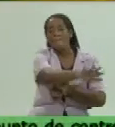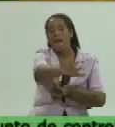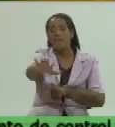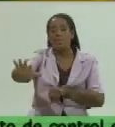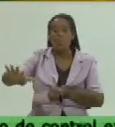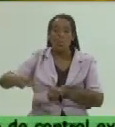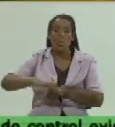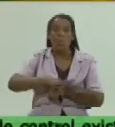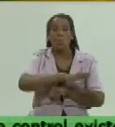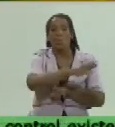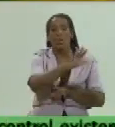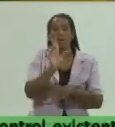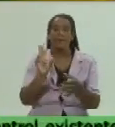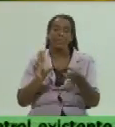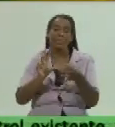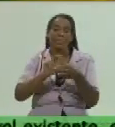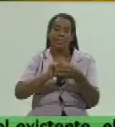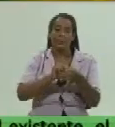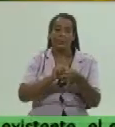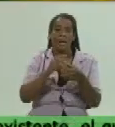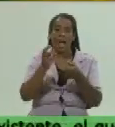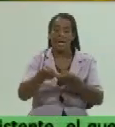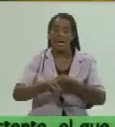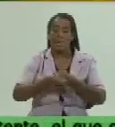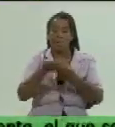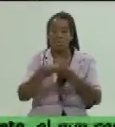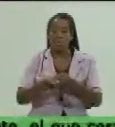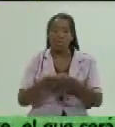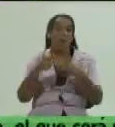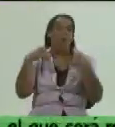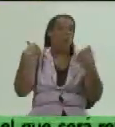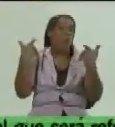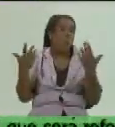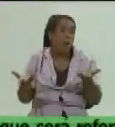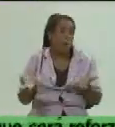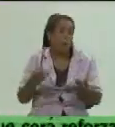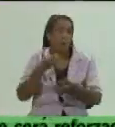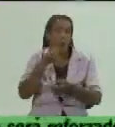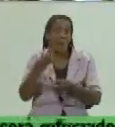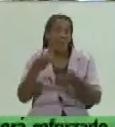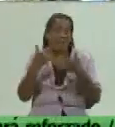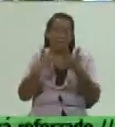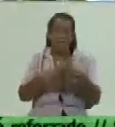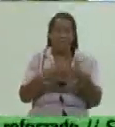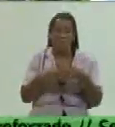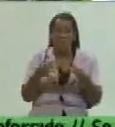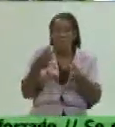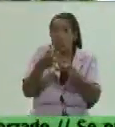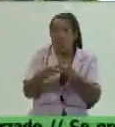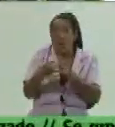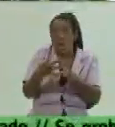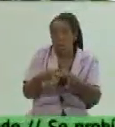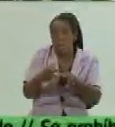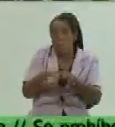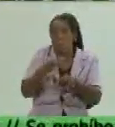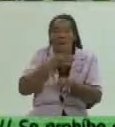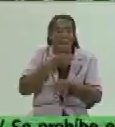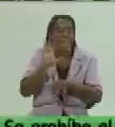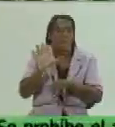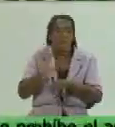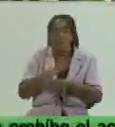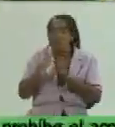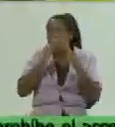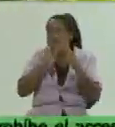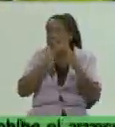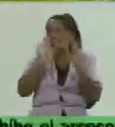que es también lo que nosotros hemos estado evaluando cuánto hoy se puede estar produciendo por ejemplo de huevo en una vivienda